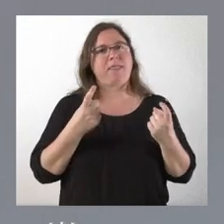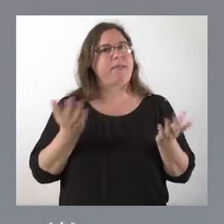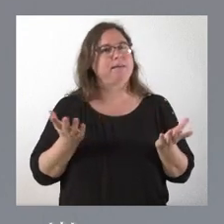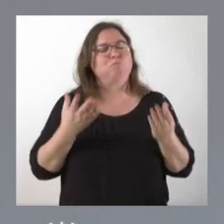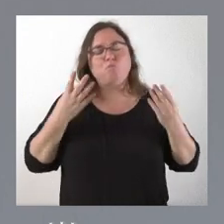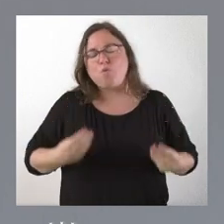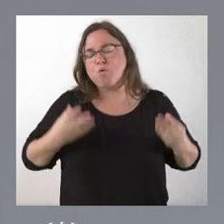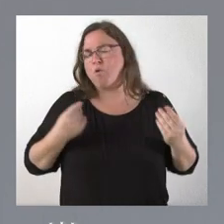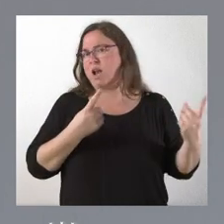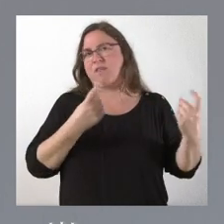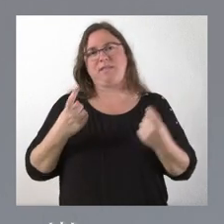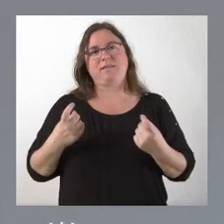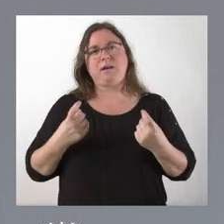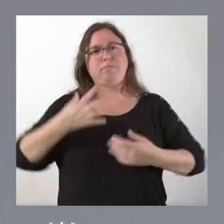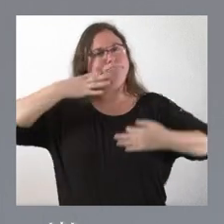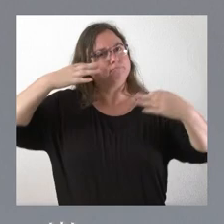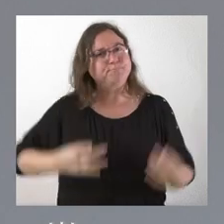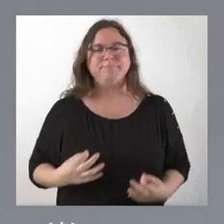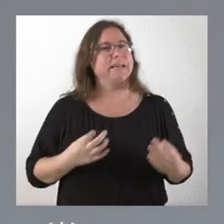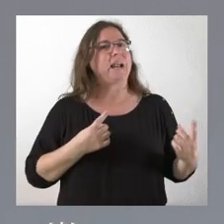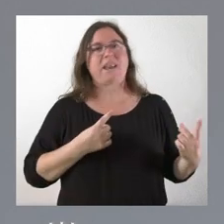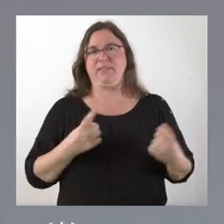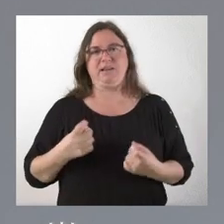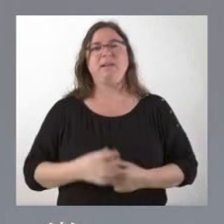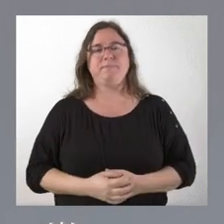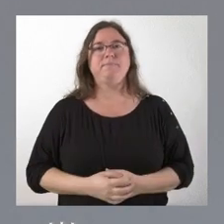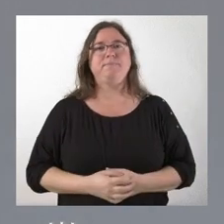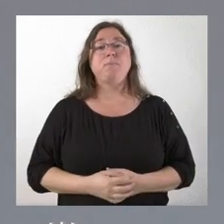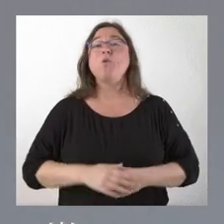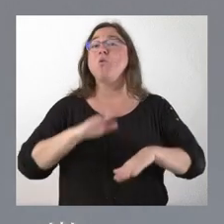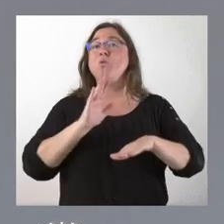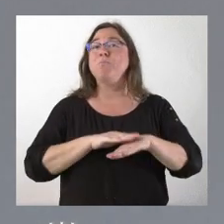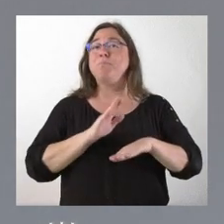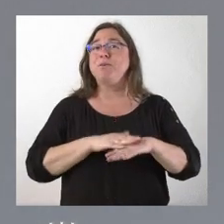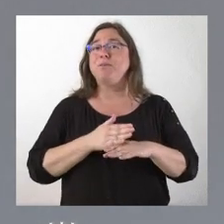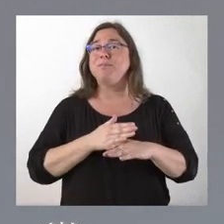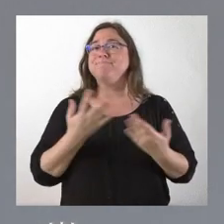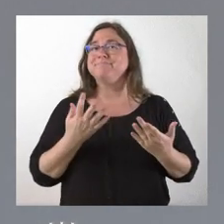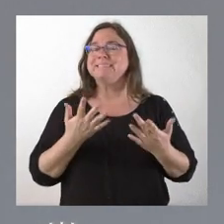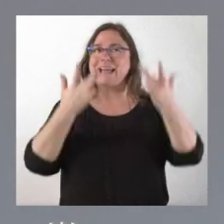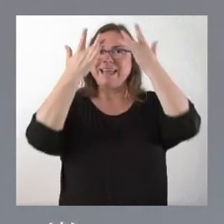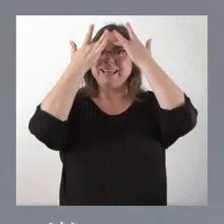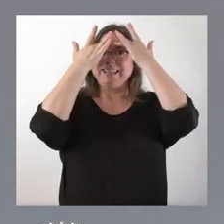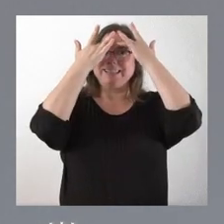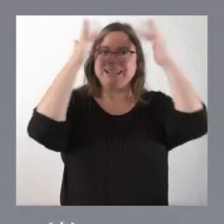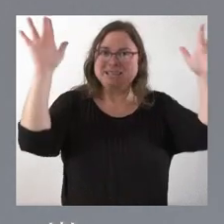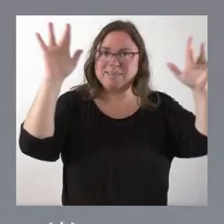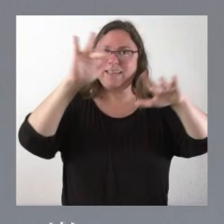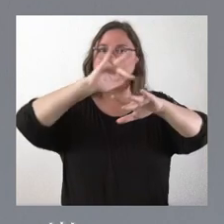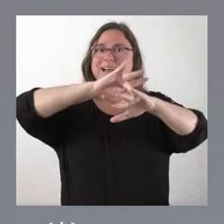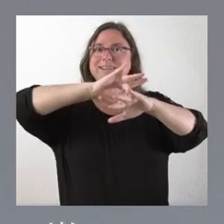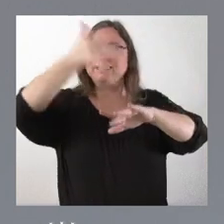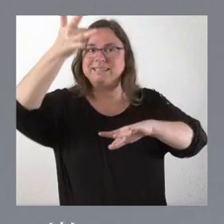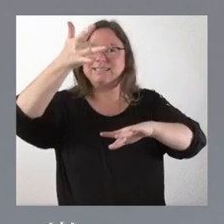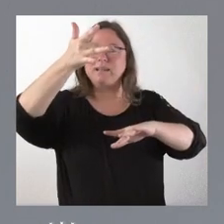pero muy, muy, muy necesaria, verdaderamente muy necesaria, porque la sensibilidad y la realidad ha ido cambiando y